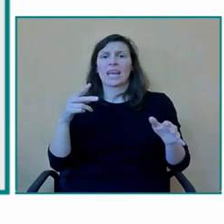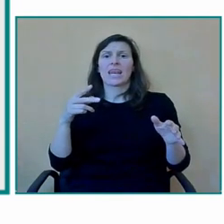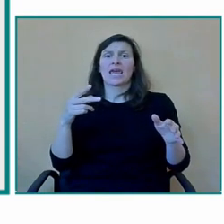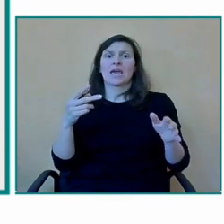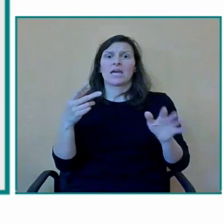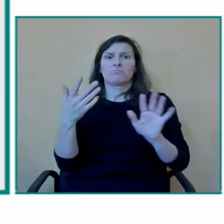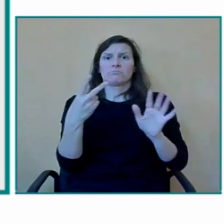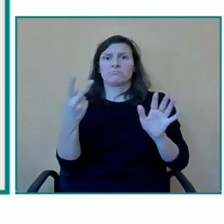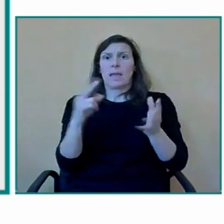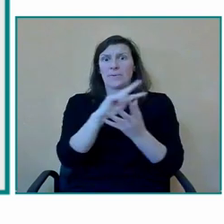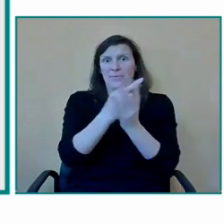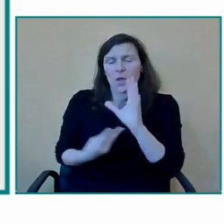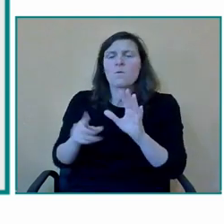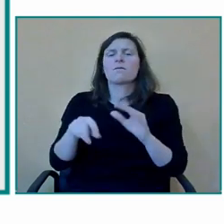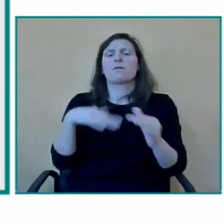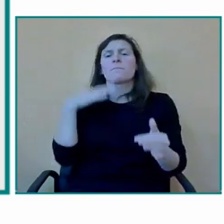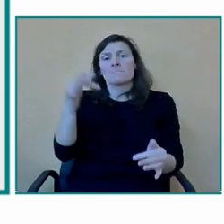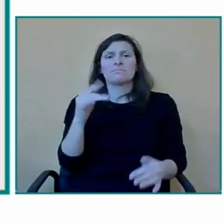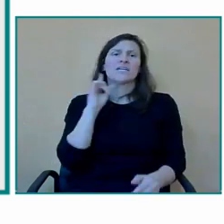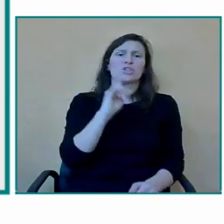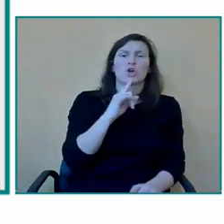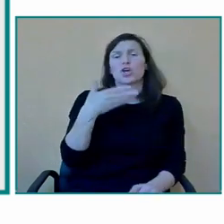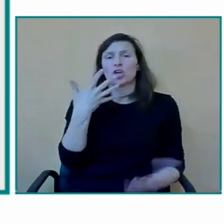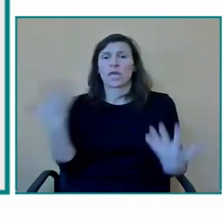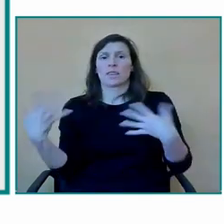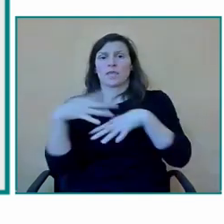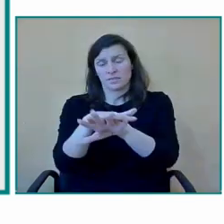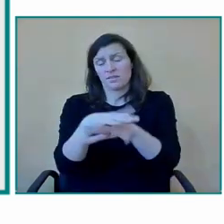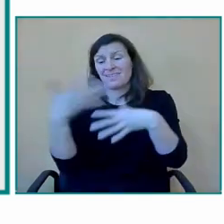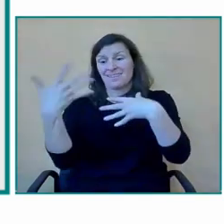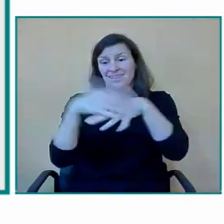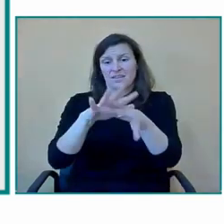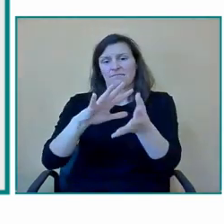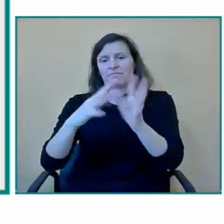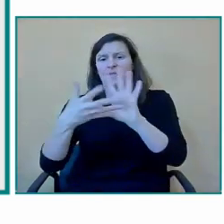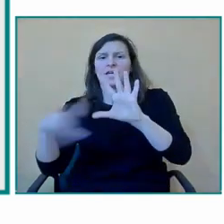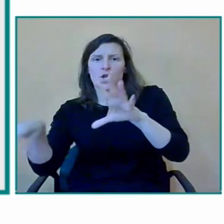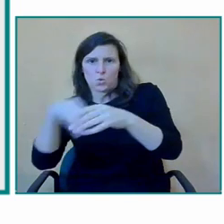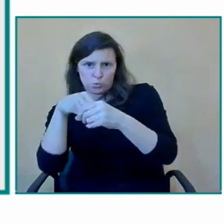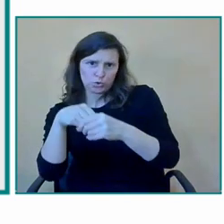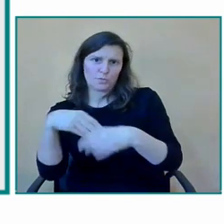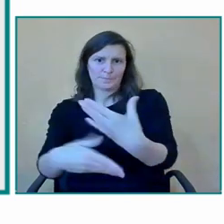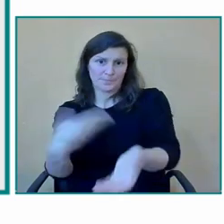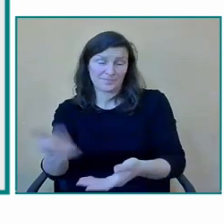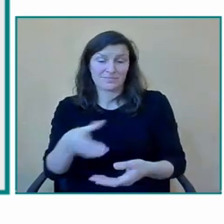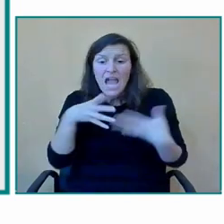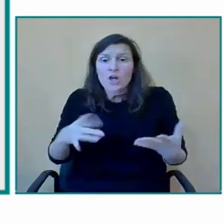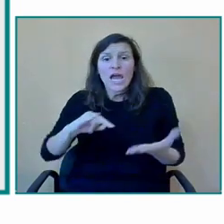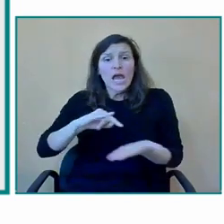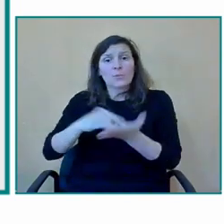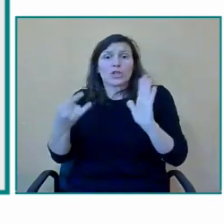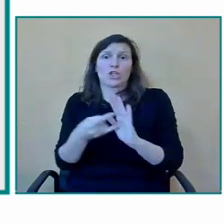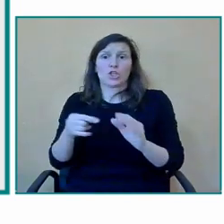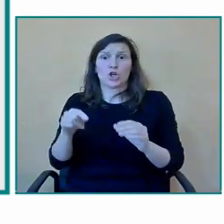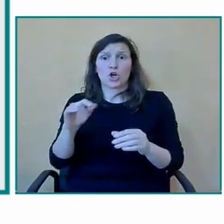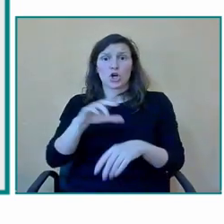es el eje de este proyecto que llamamos Colegio del Sol pero que en su momento